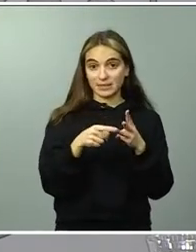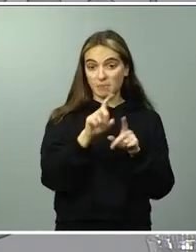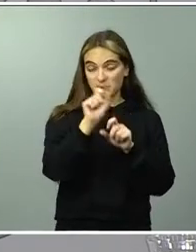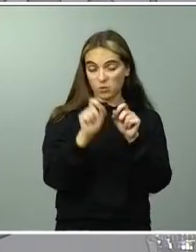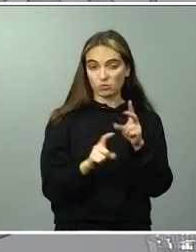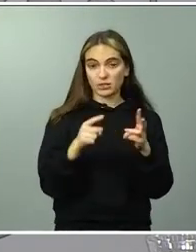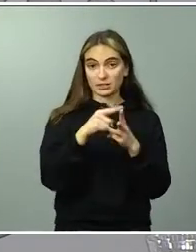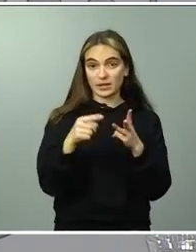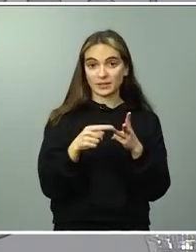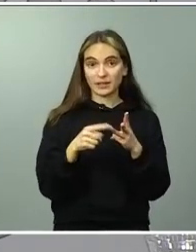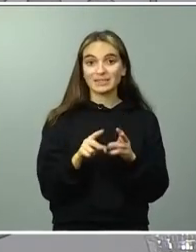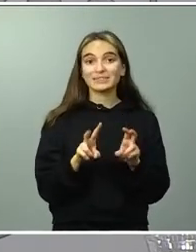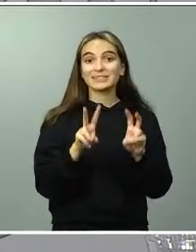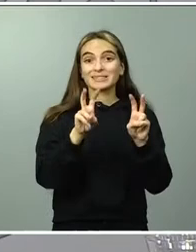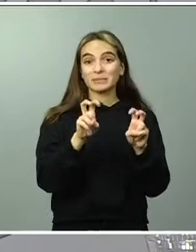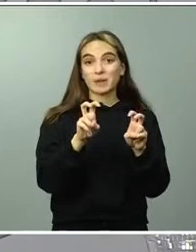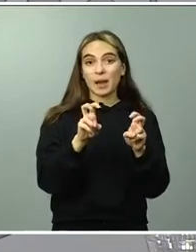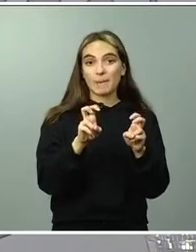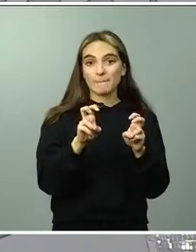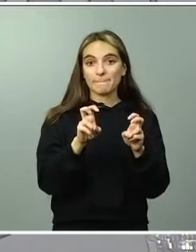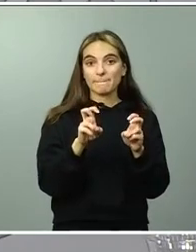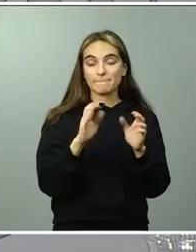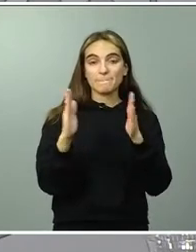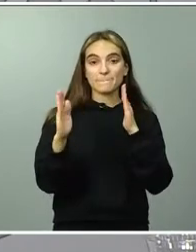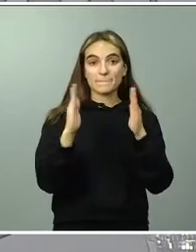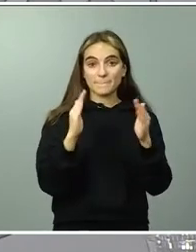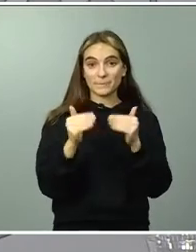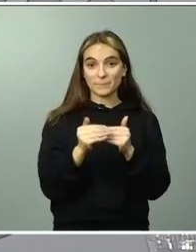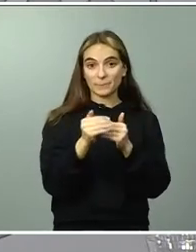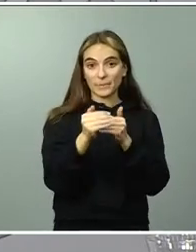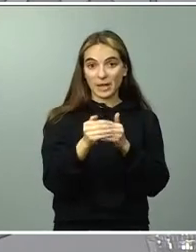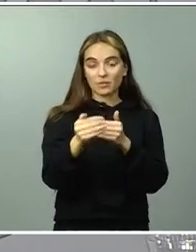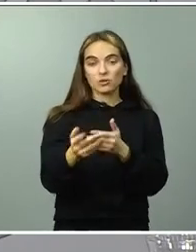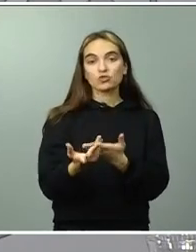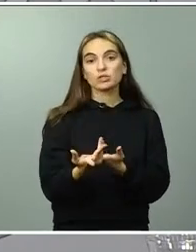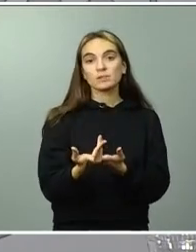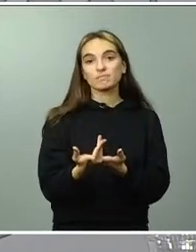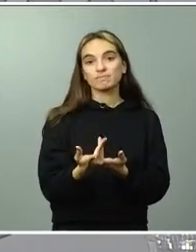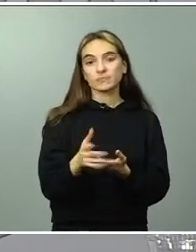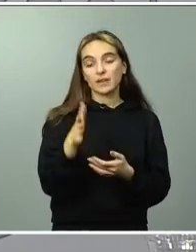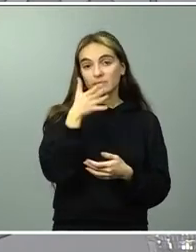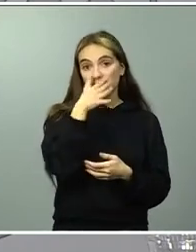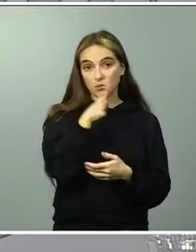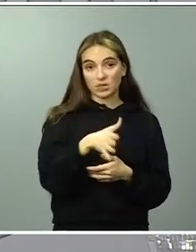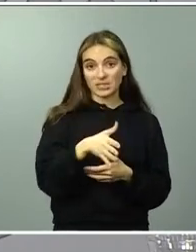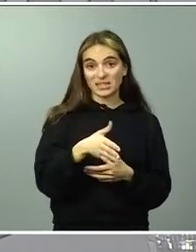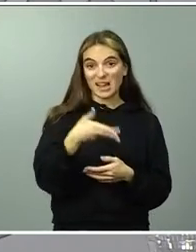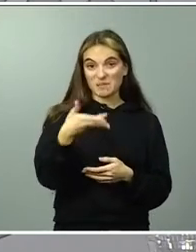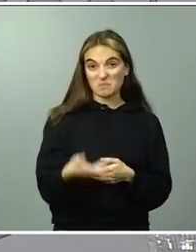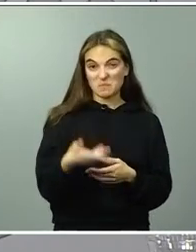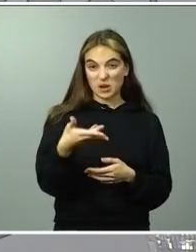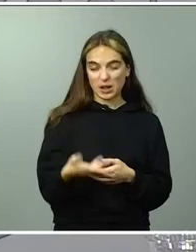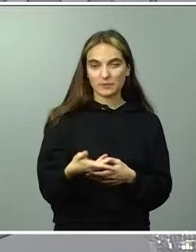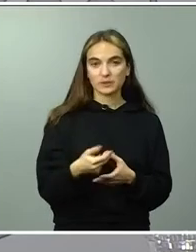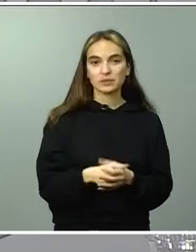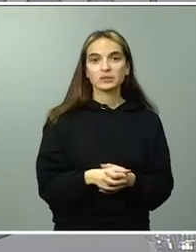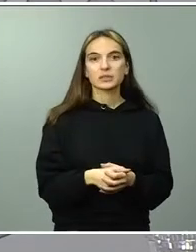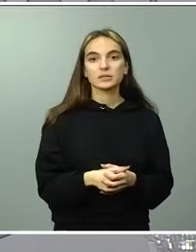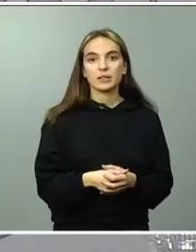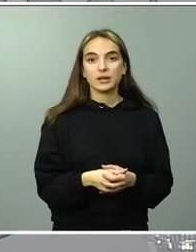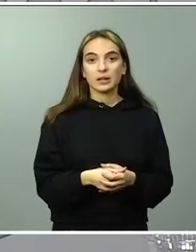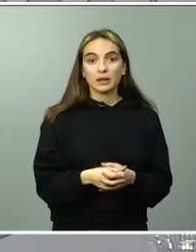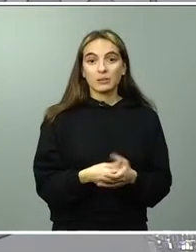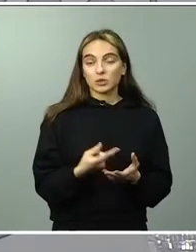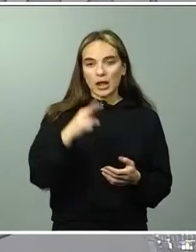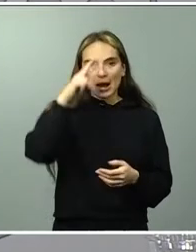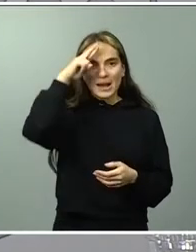relación a los plazos acerca de las sanciones graves bueno en primer lugar mostrar el respeto absoluto por la investigación que está en curso